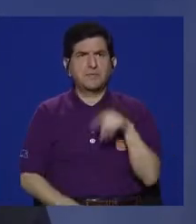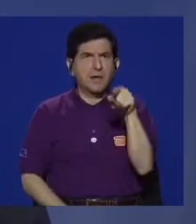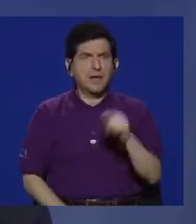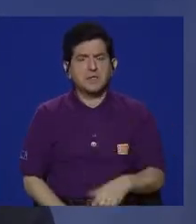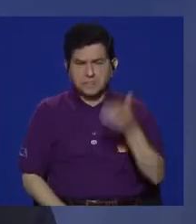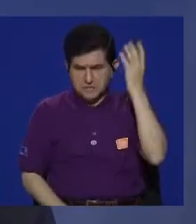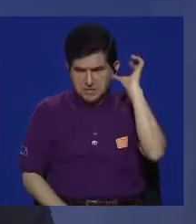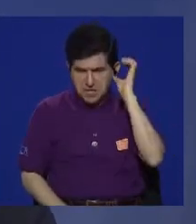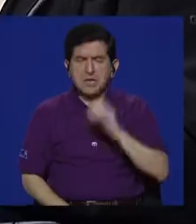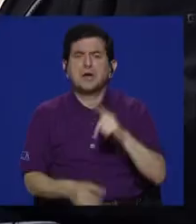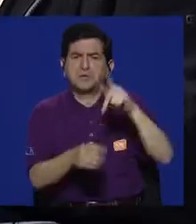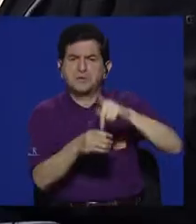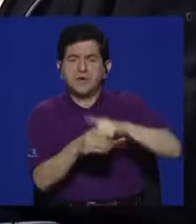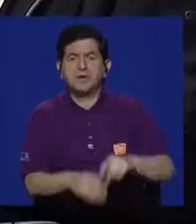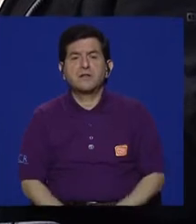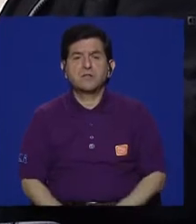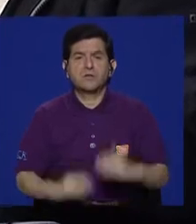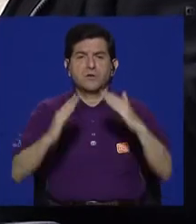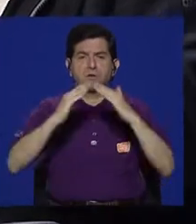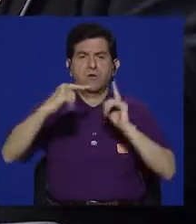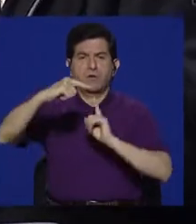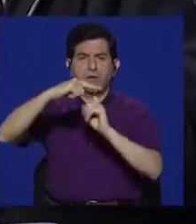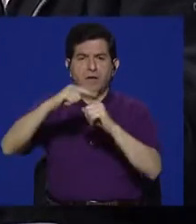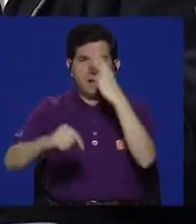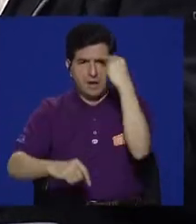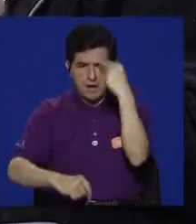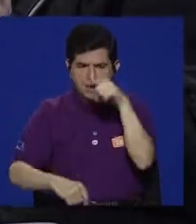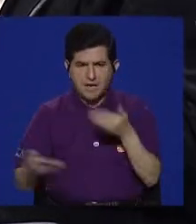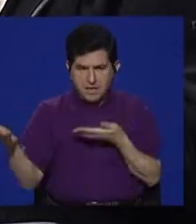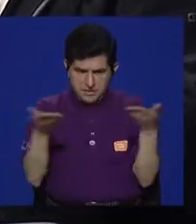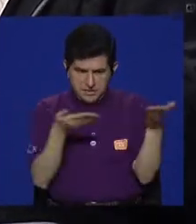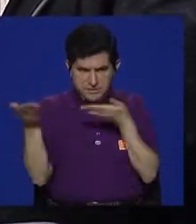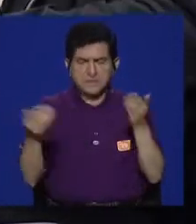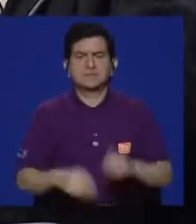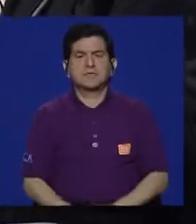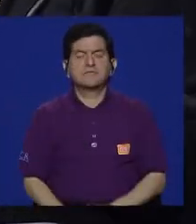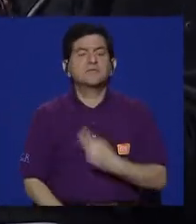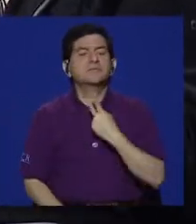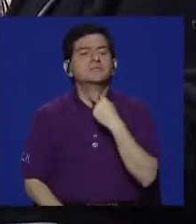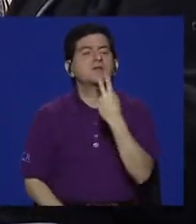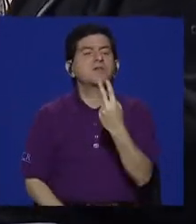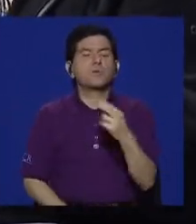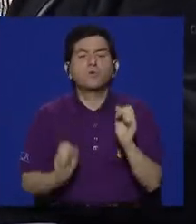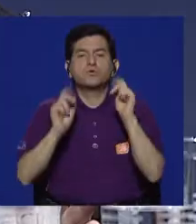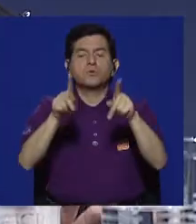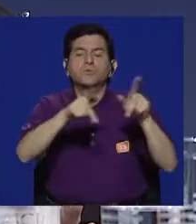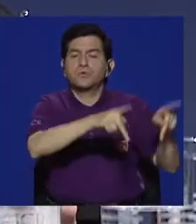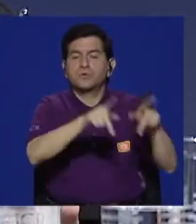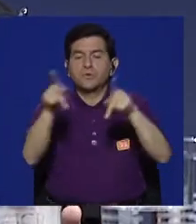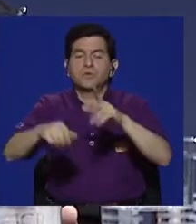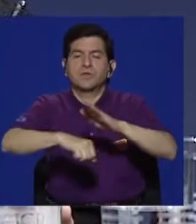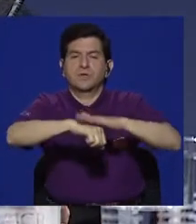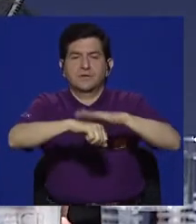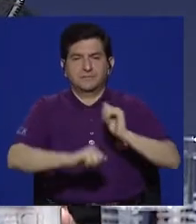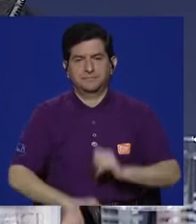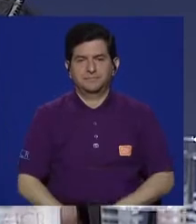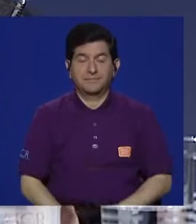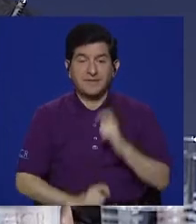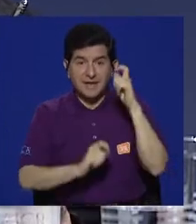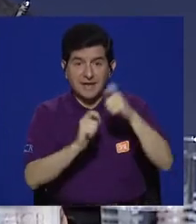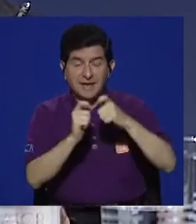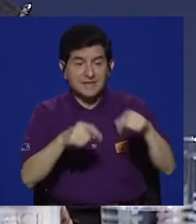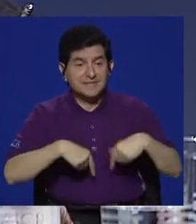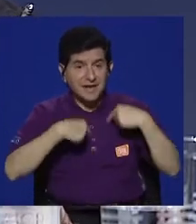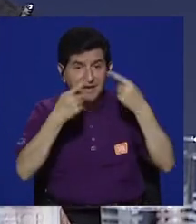pasaban por esa emisora y la Iglesia Católica prestaba un servicio ahí de dar esa voz y esa oportunidad a la gente. Y